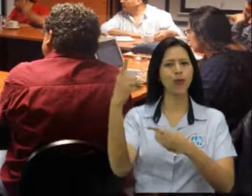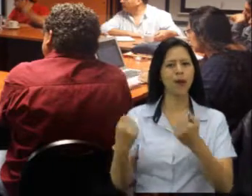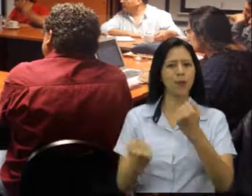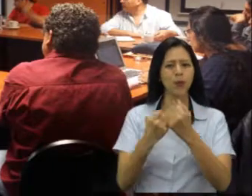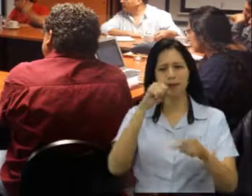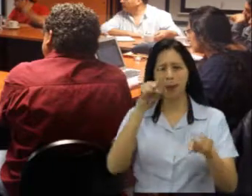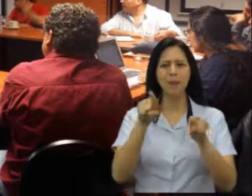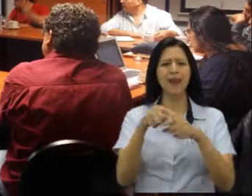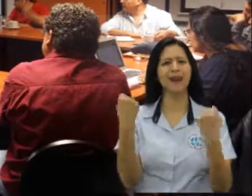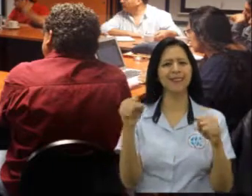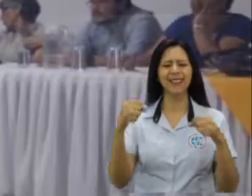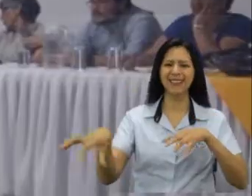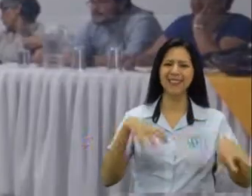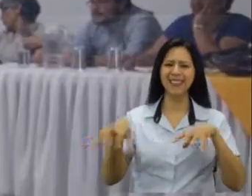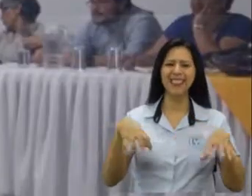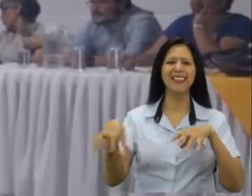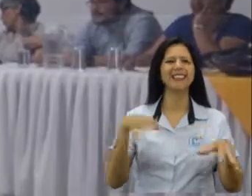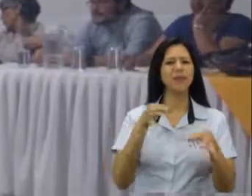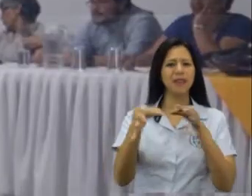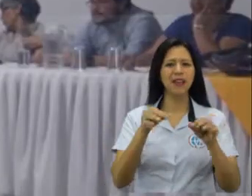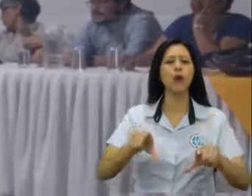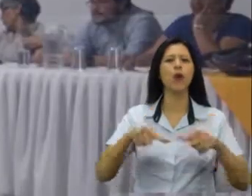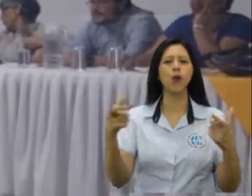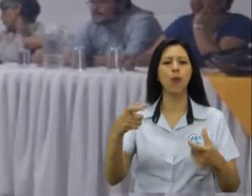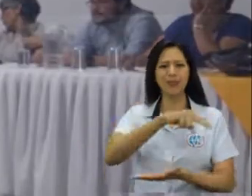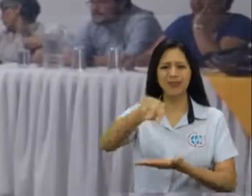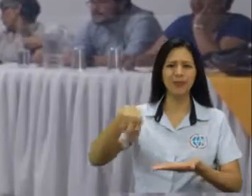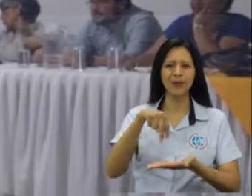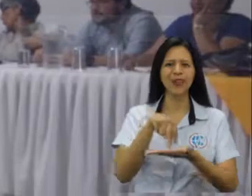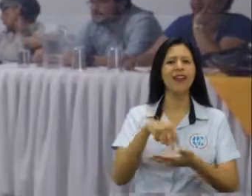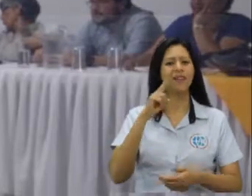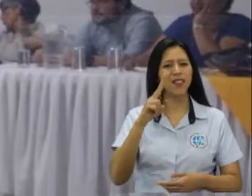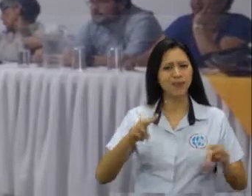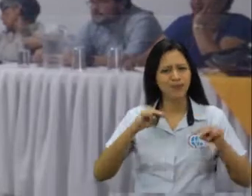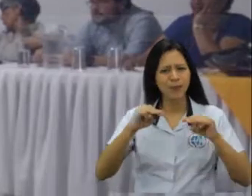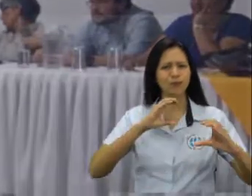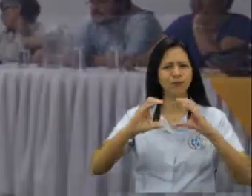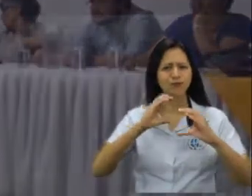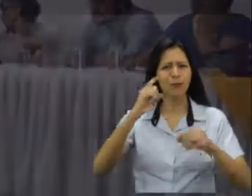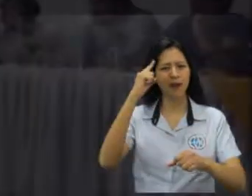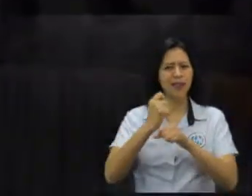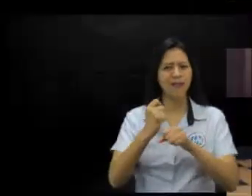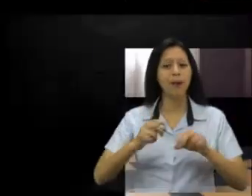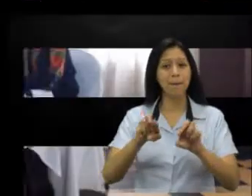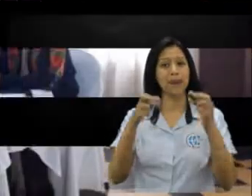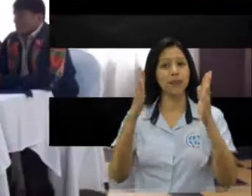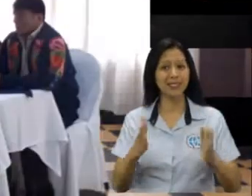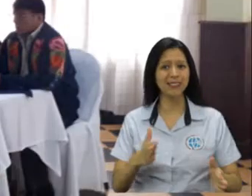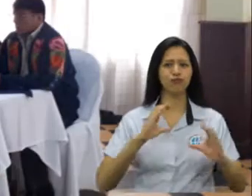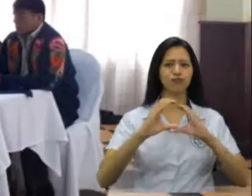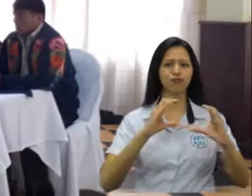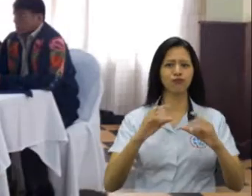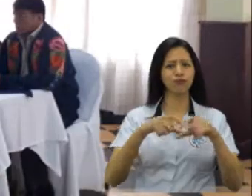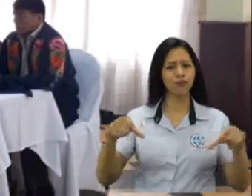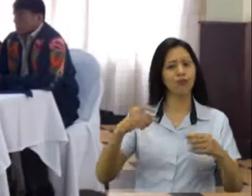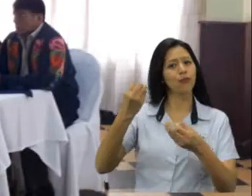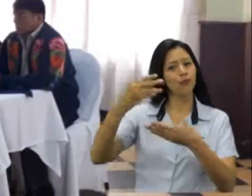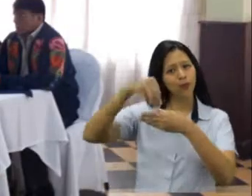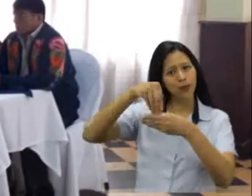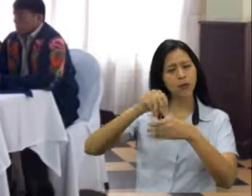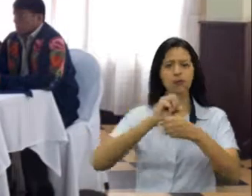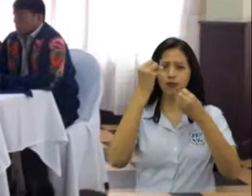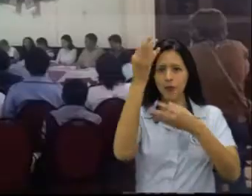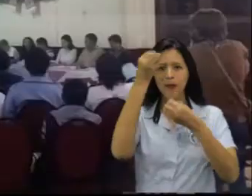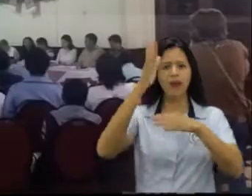y la sociedad civil en el marco de su mandato. Además, se realizaron acciones de incidencia nacional